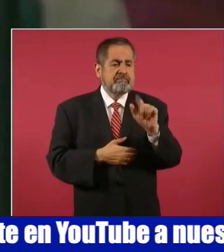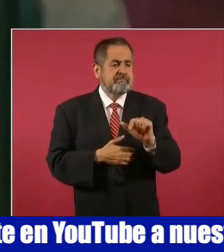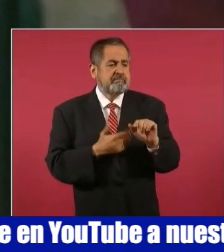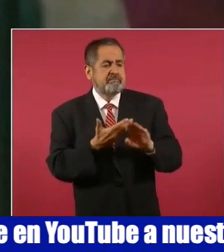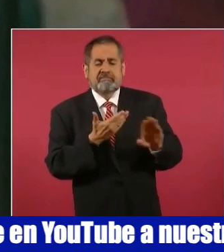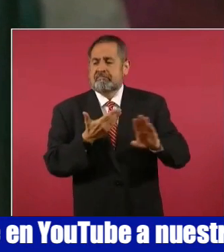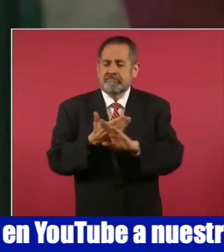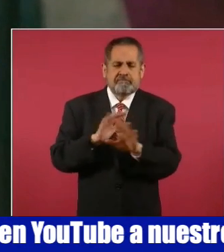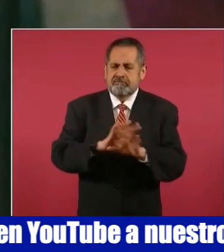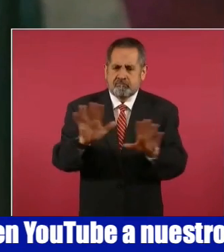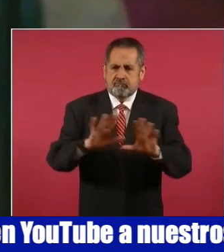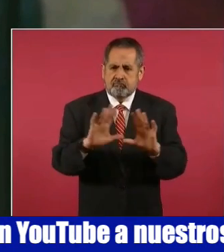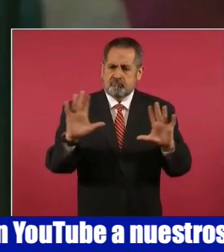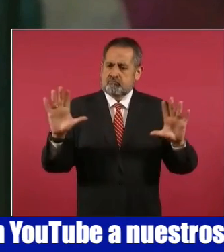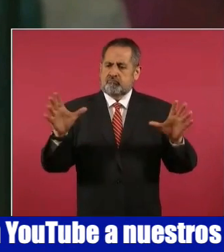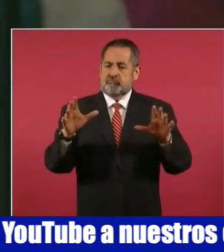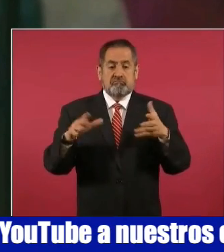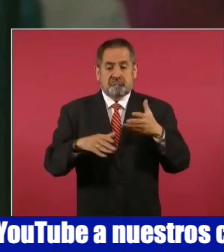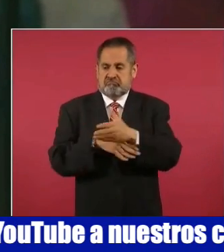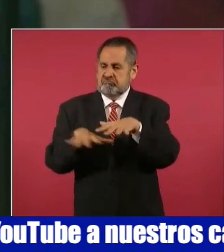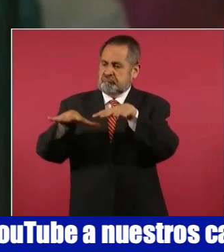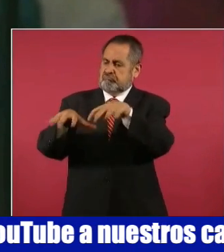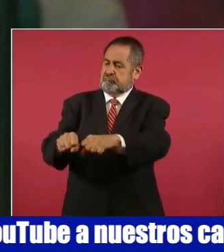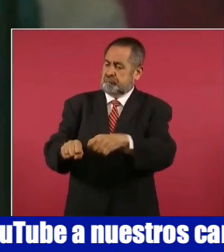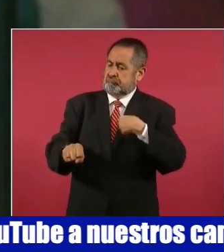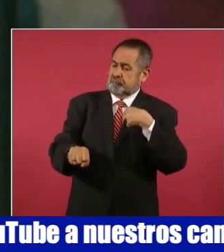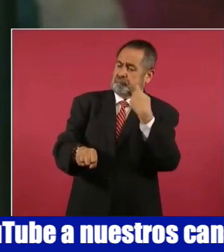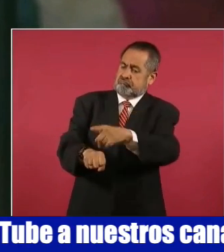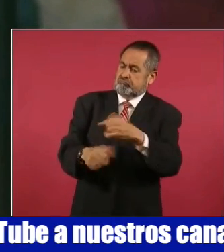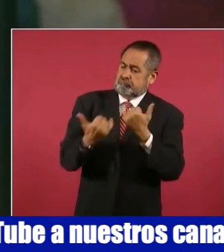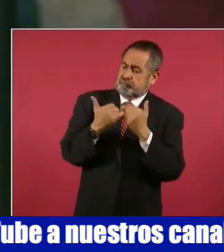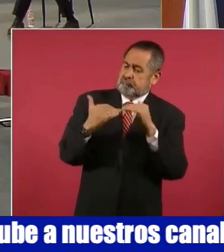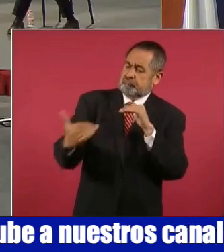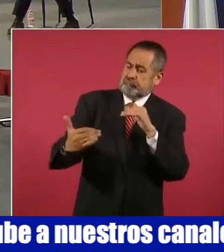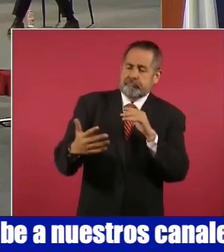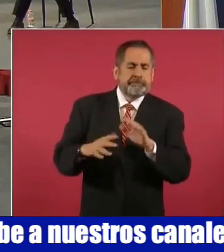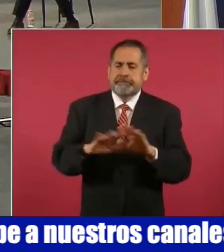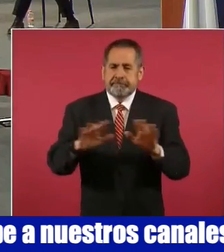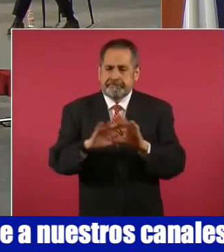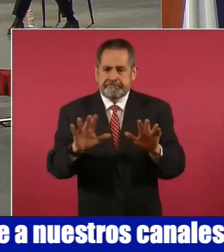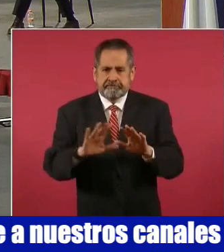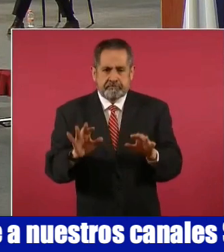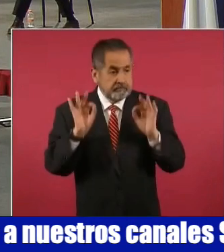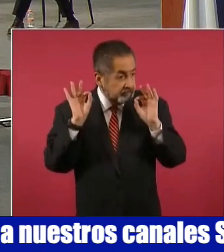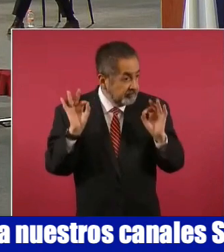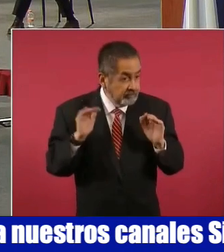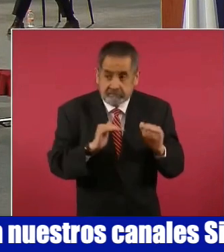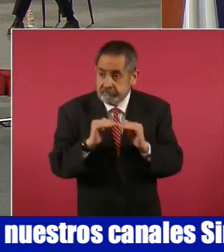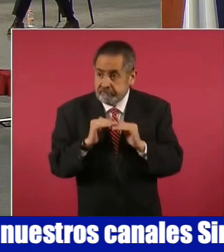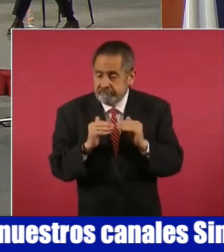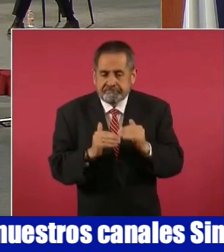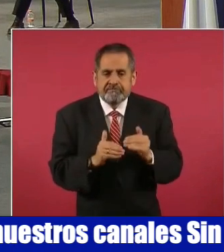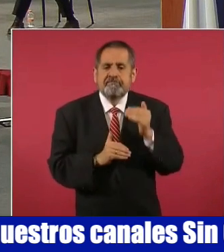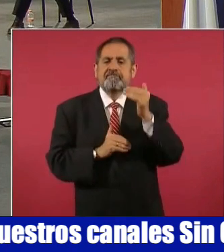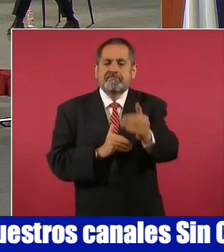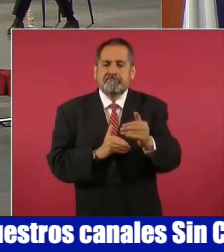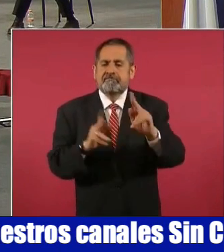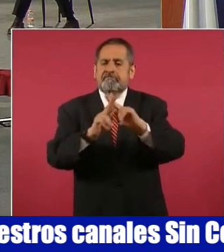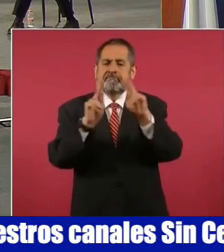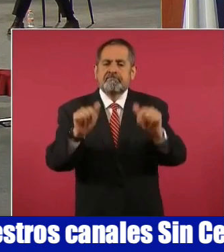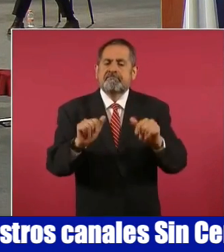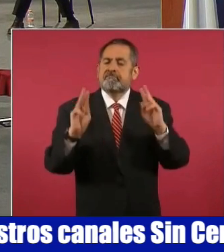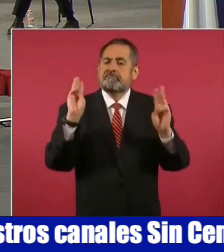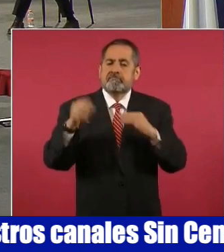colonizante o hegemónica, habremos dado ya un paso más hacia la paz mundial, que